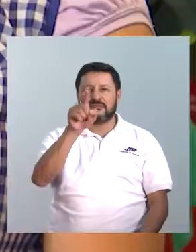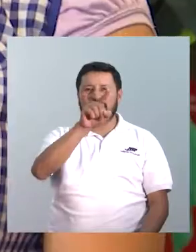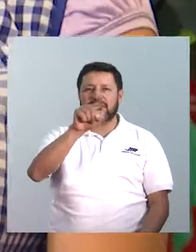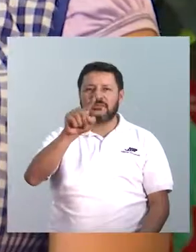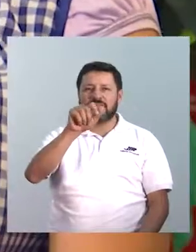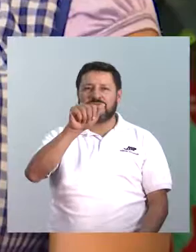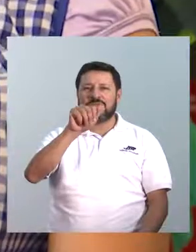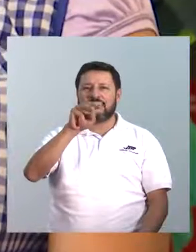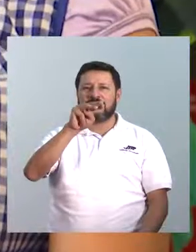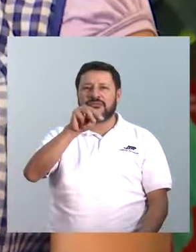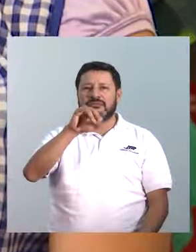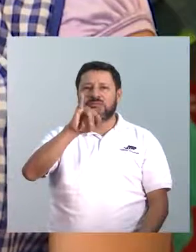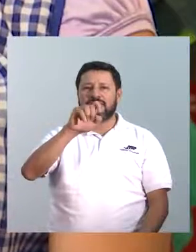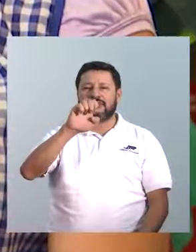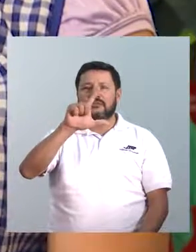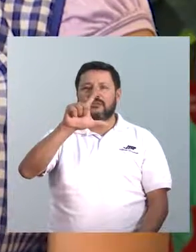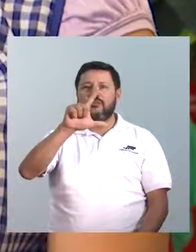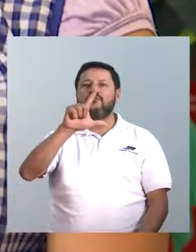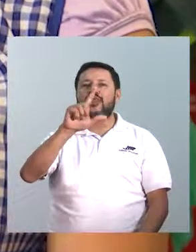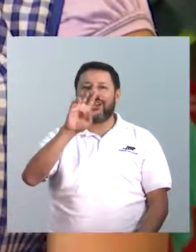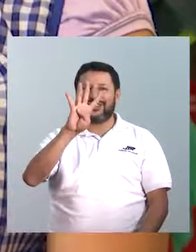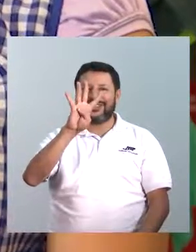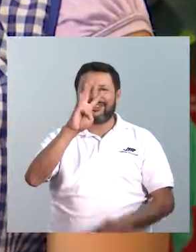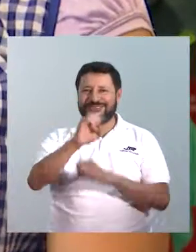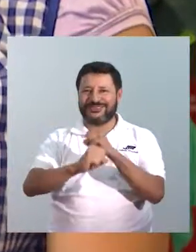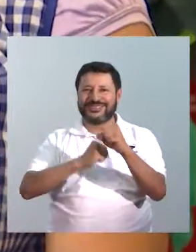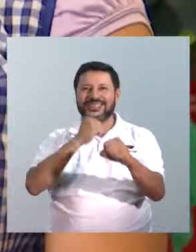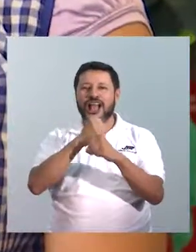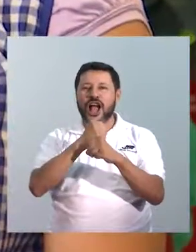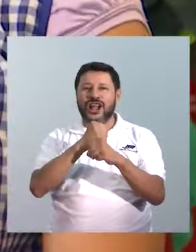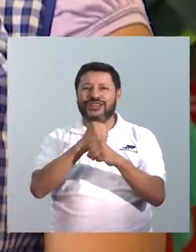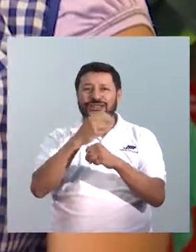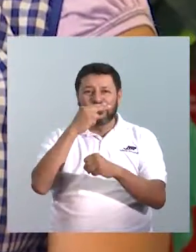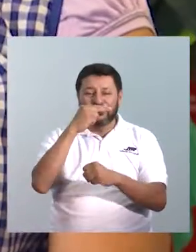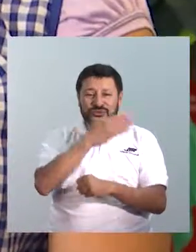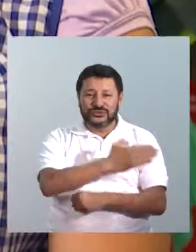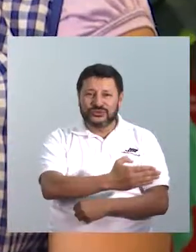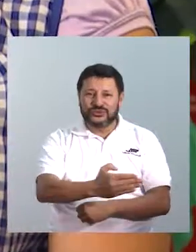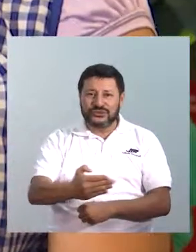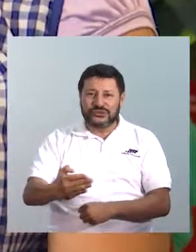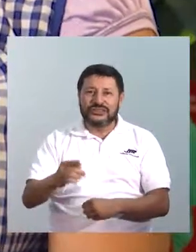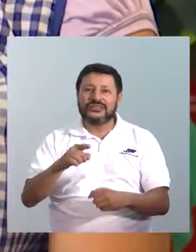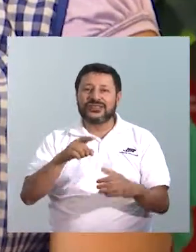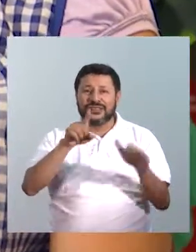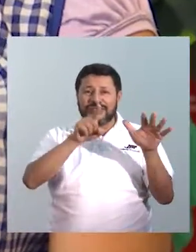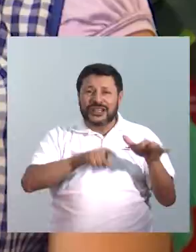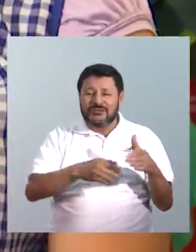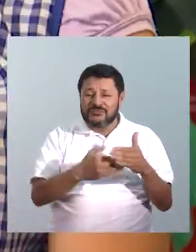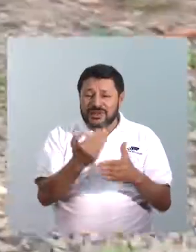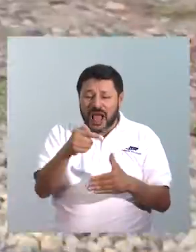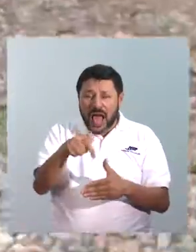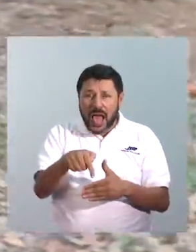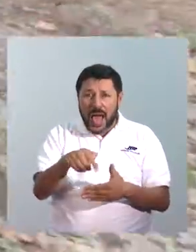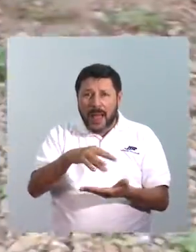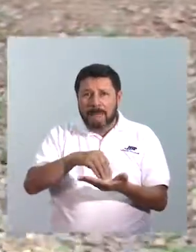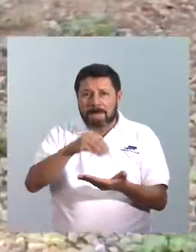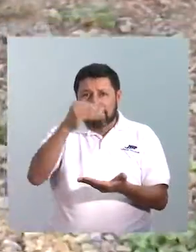Samuel es un niño que ya va a cumplir cuatro años, está en el aula desde que tenía seis meses.